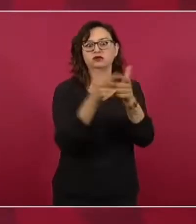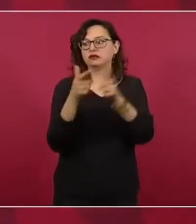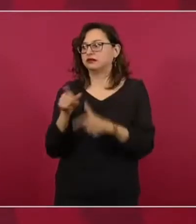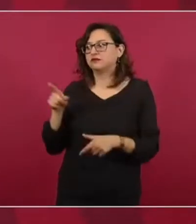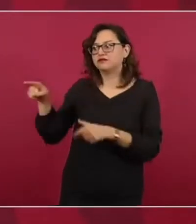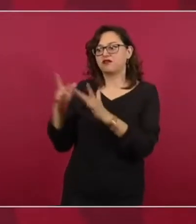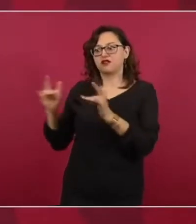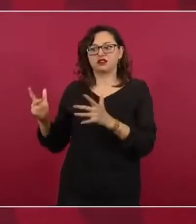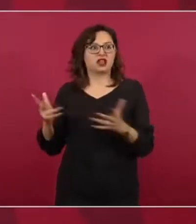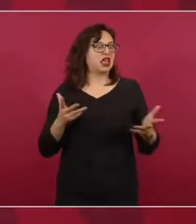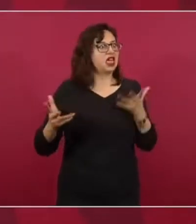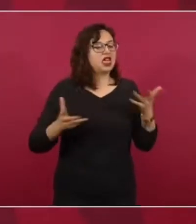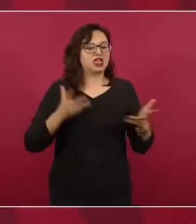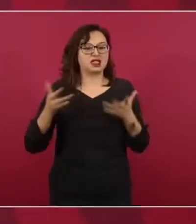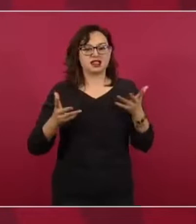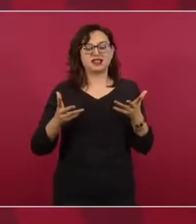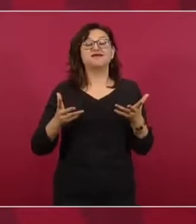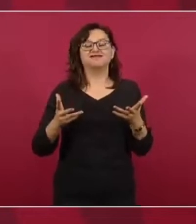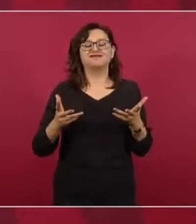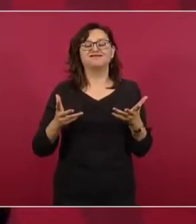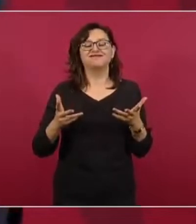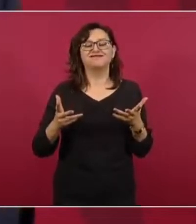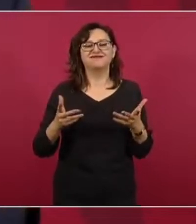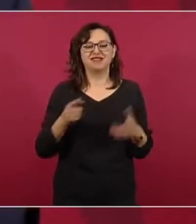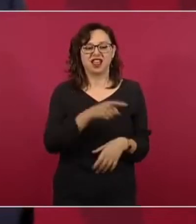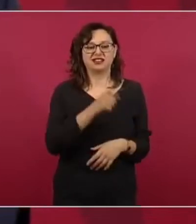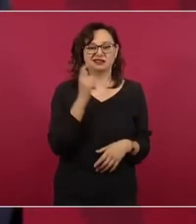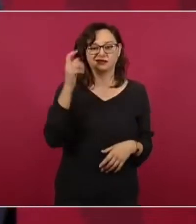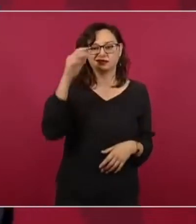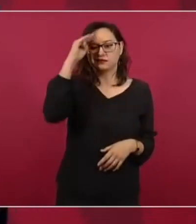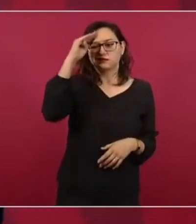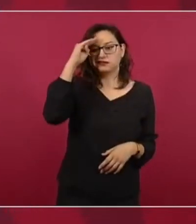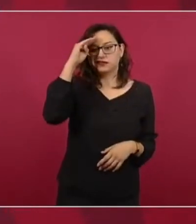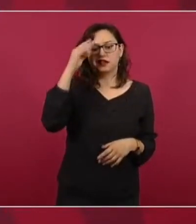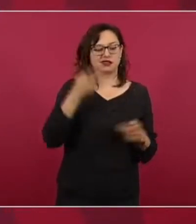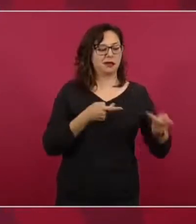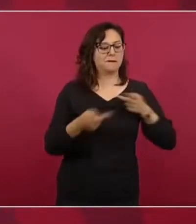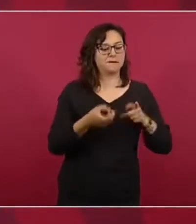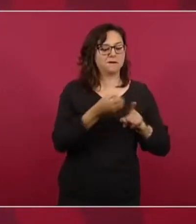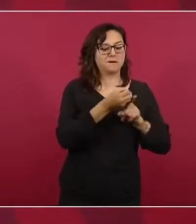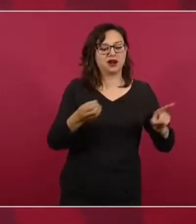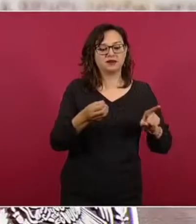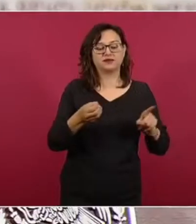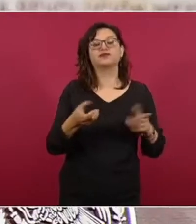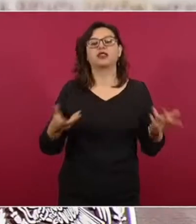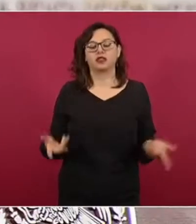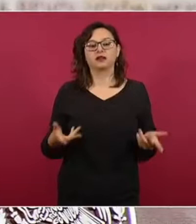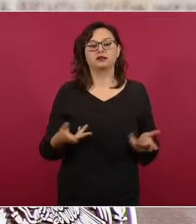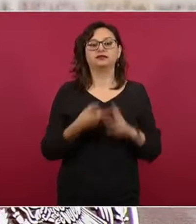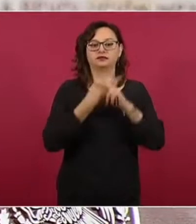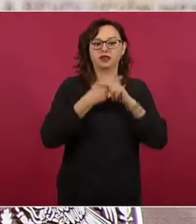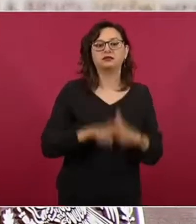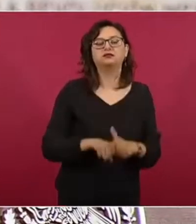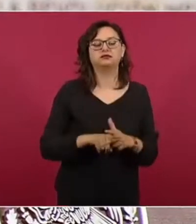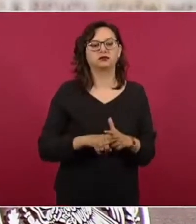Y él emprendió, pues el peregrinar en defensa de la